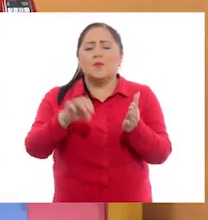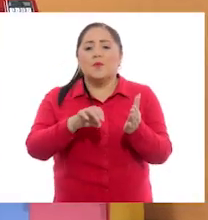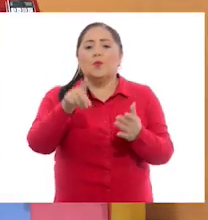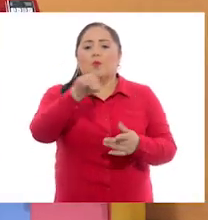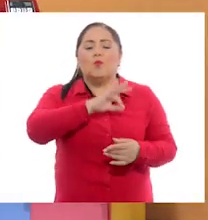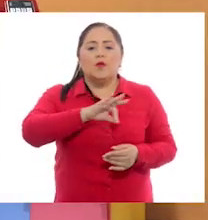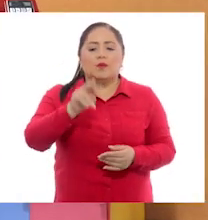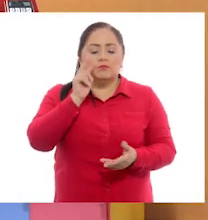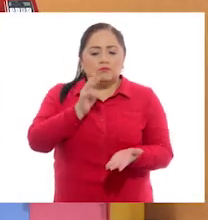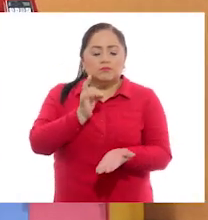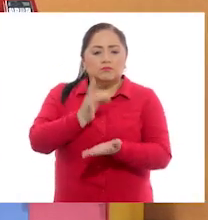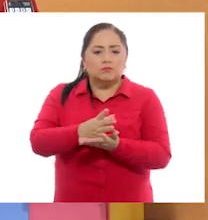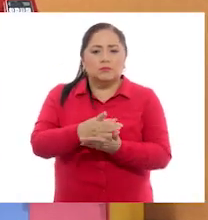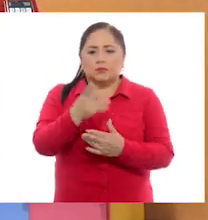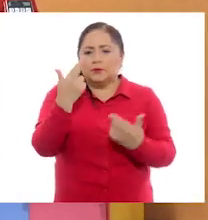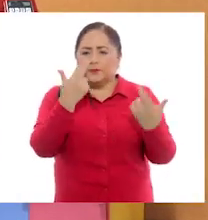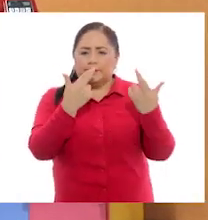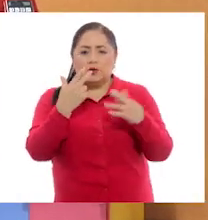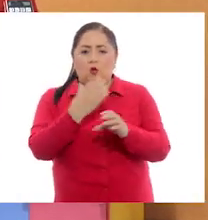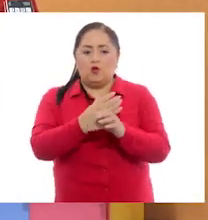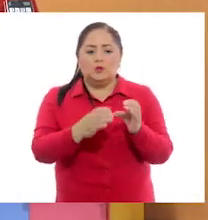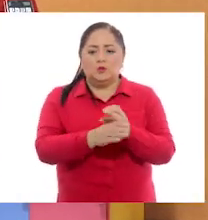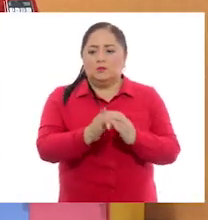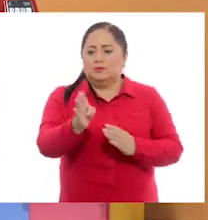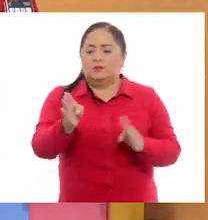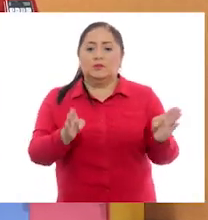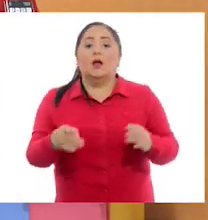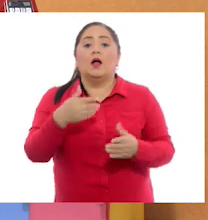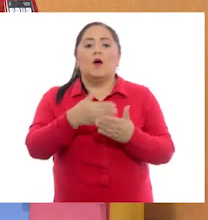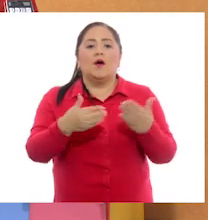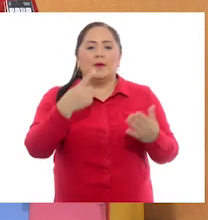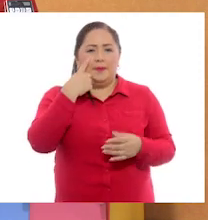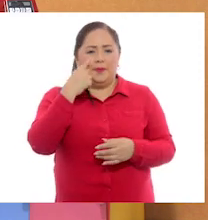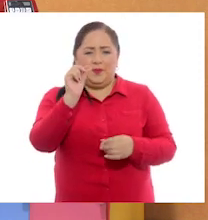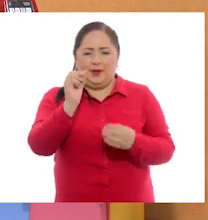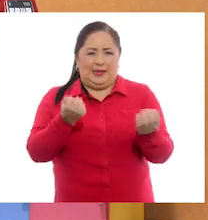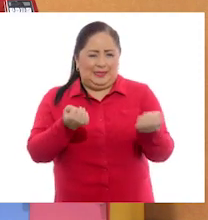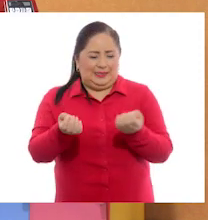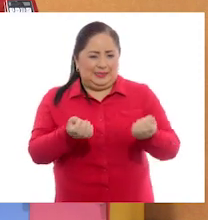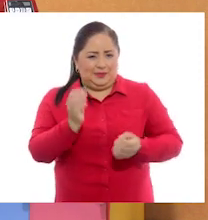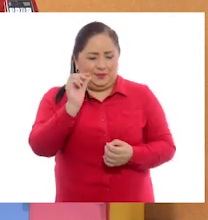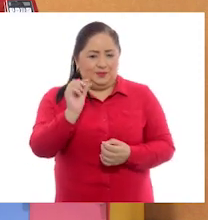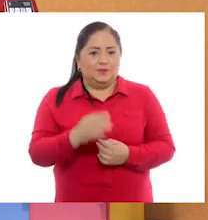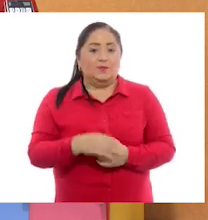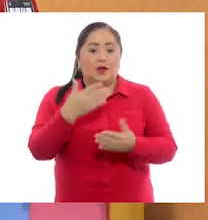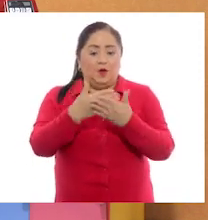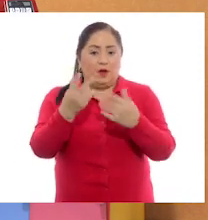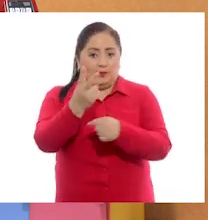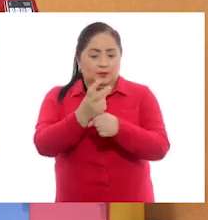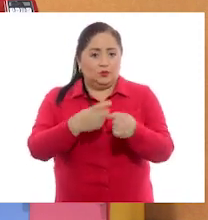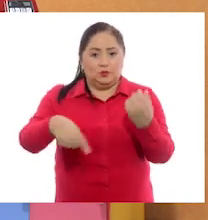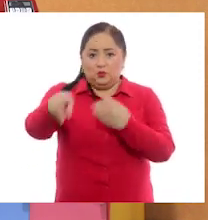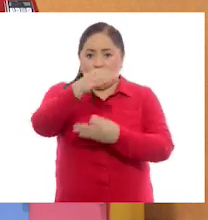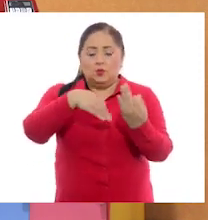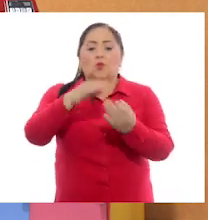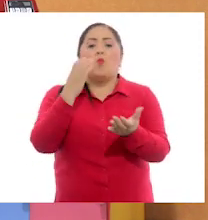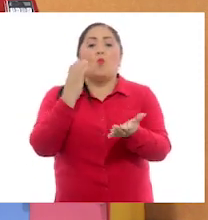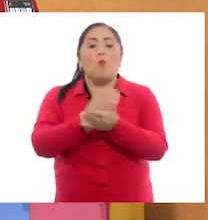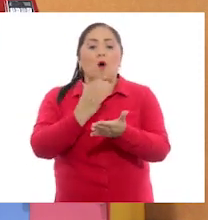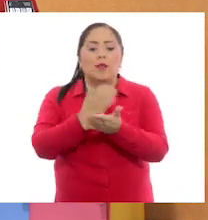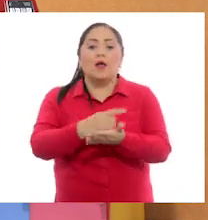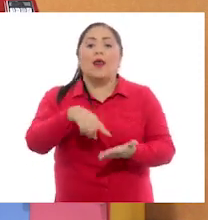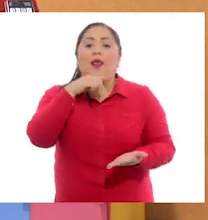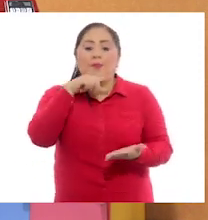pueden ubicarse observando los objetos. ¿Qué les parece si hacemos un ejercicio? Los invito a que tomen su cuaderno,